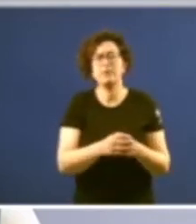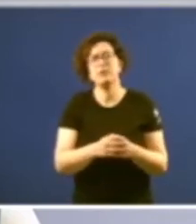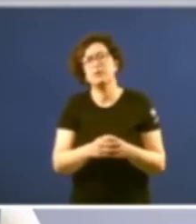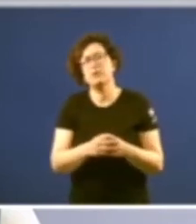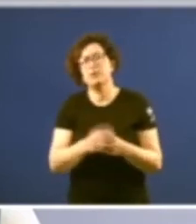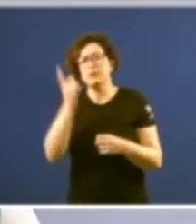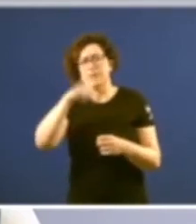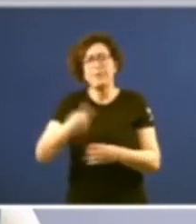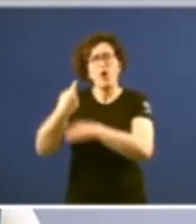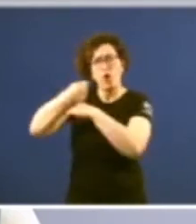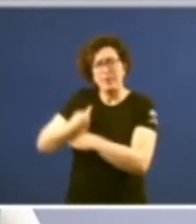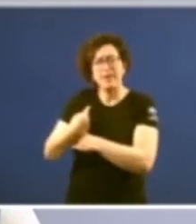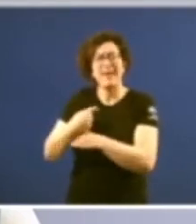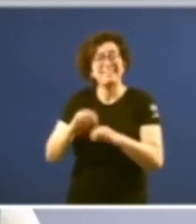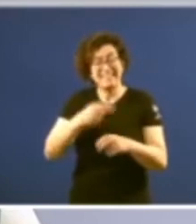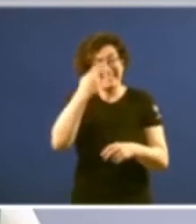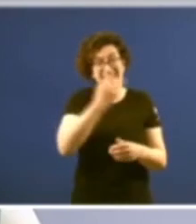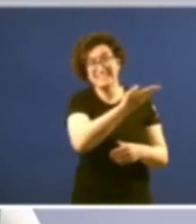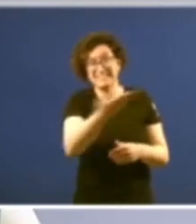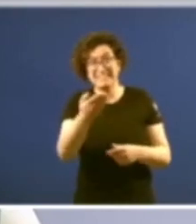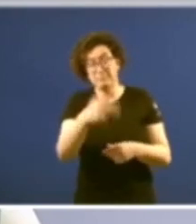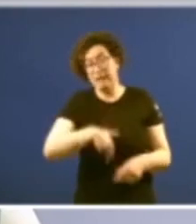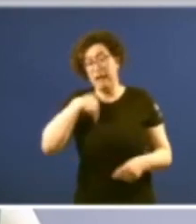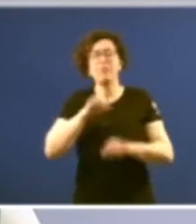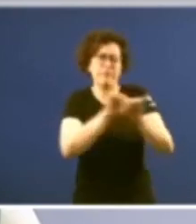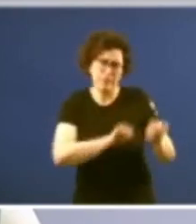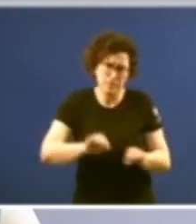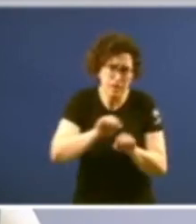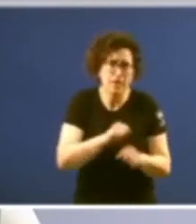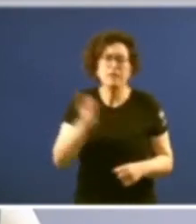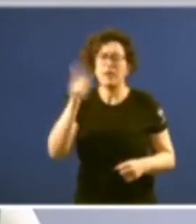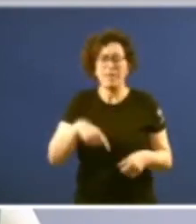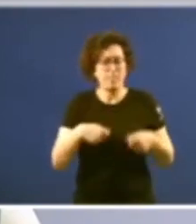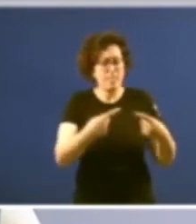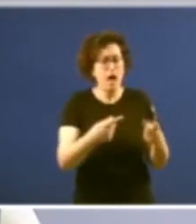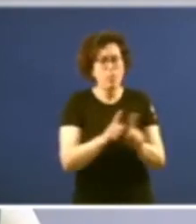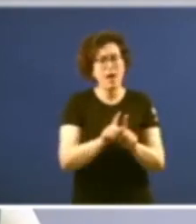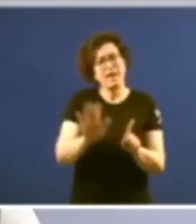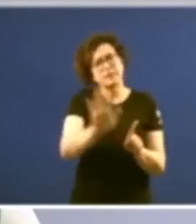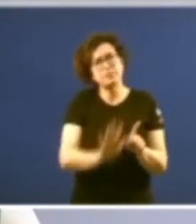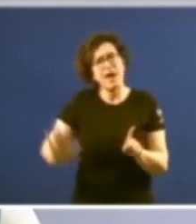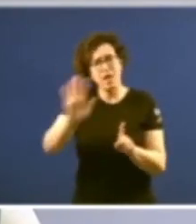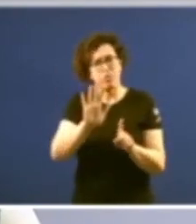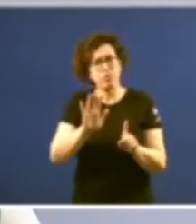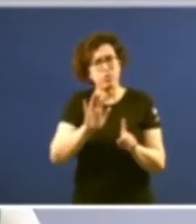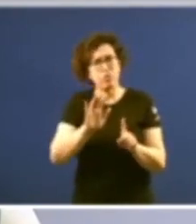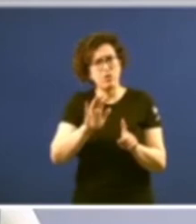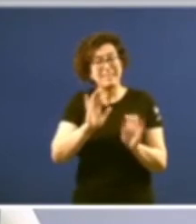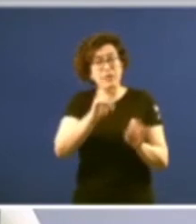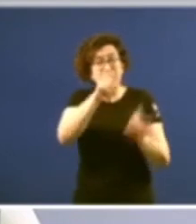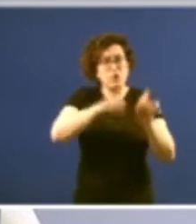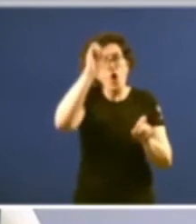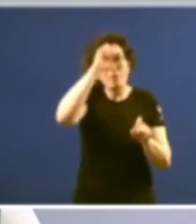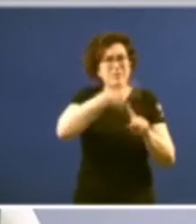temos a obriga de defender intereses serais temos a obriga de dar espacio a xente que pensa de forma diferente